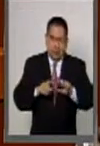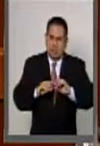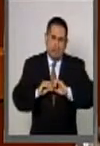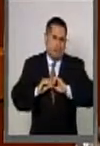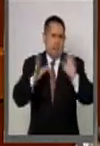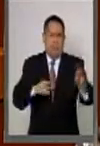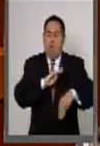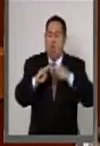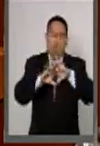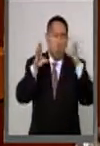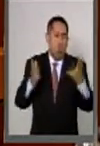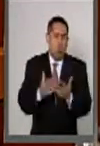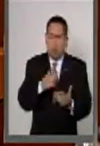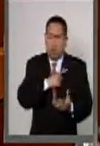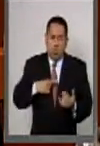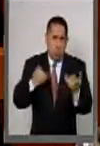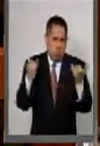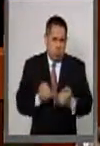naciones.